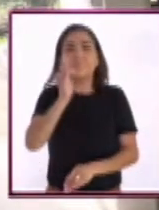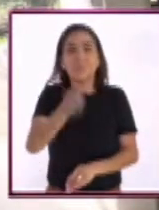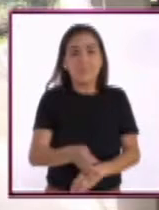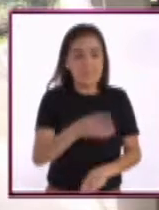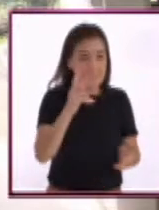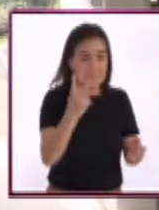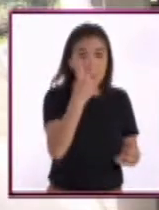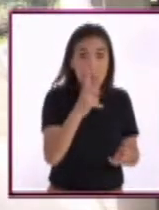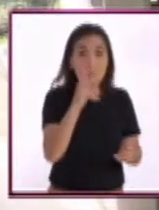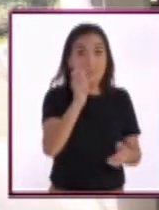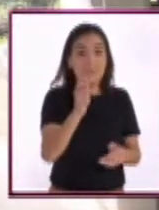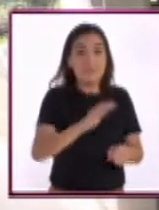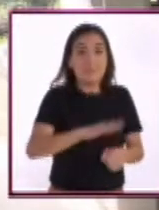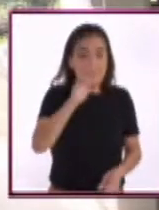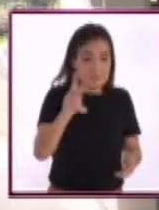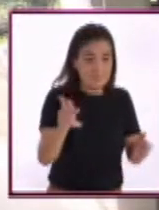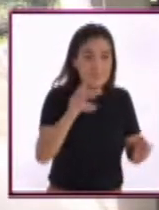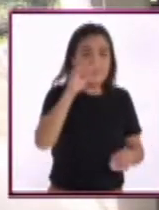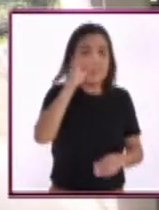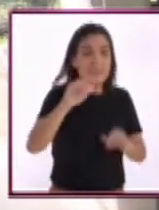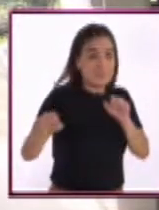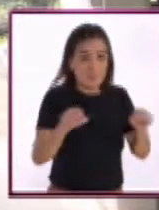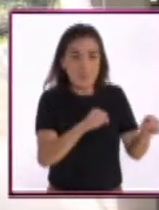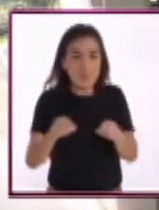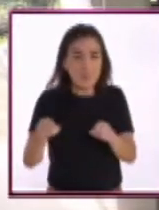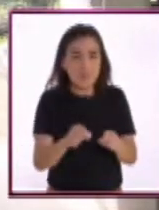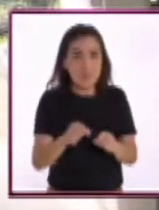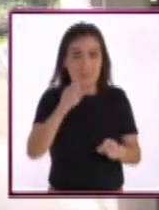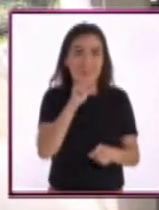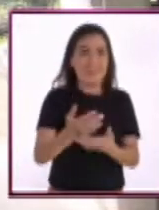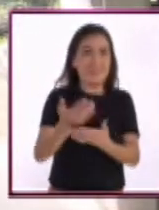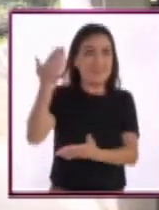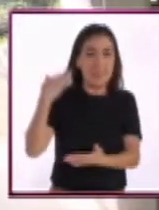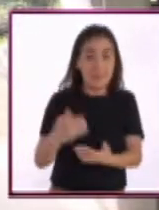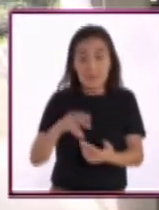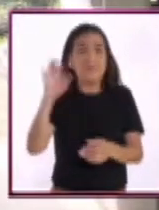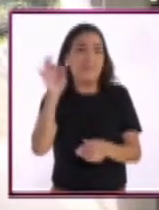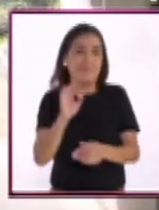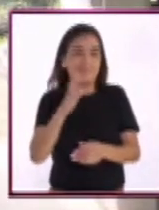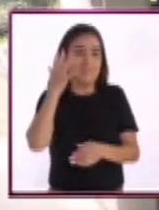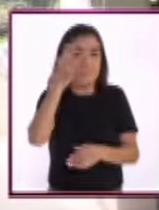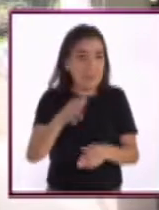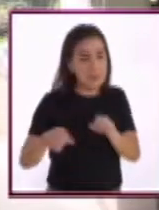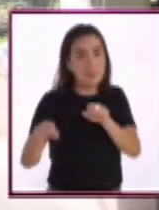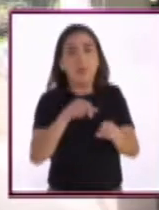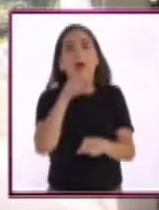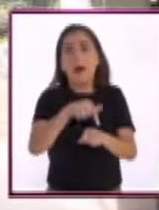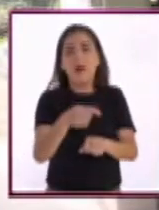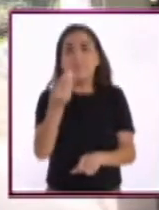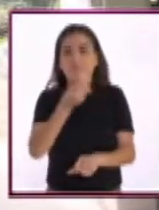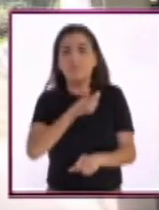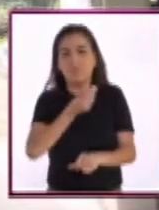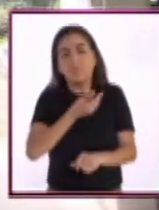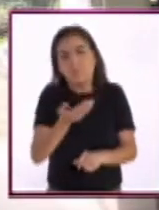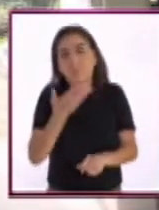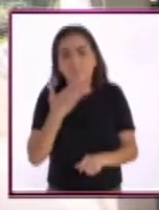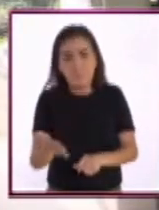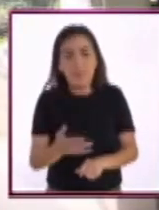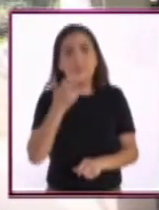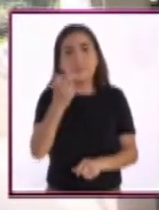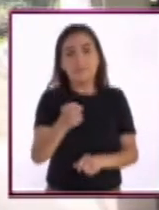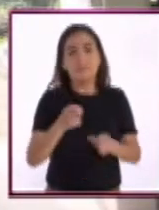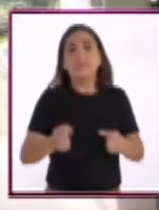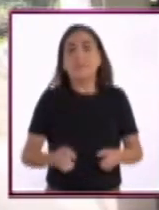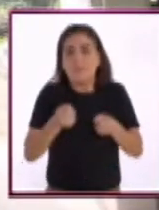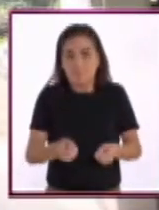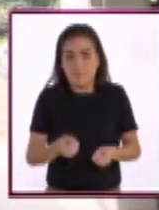soportar dos veces el sismo más importante que pudiera ocurrir en México. Entonces eso nos hace estar seguros de que